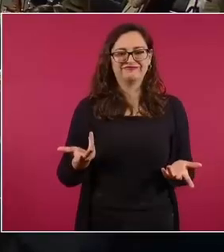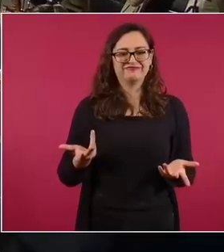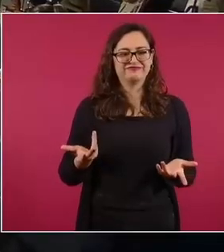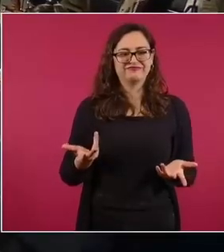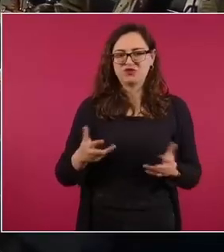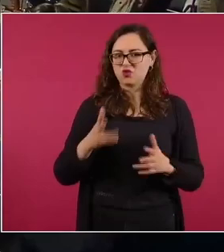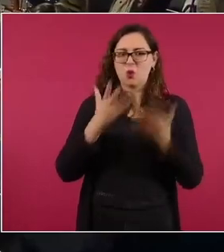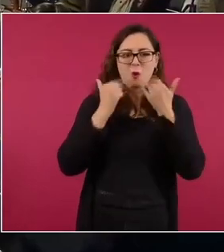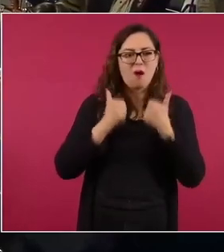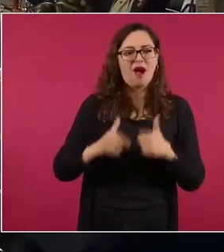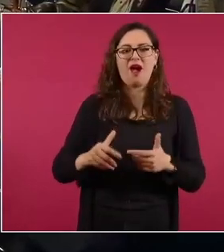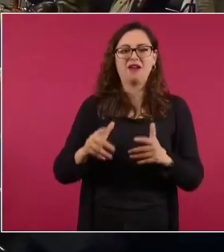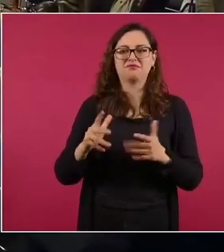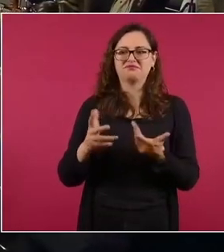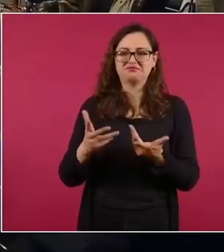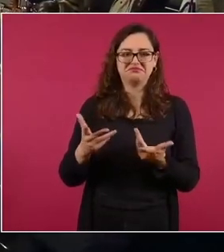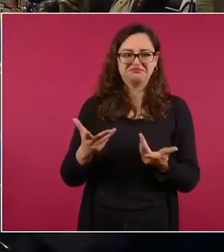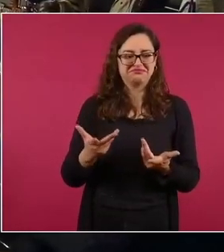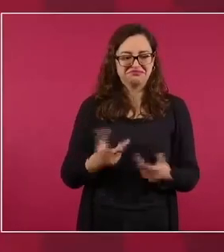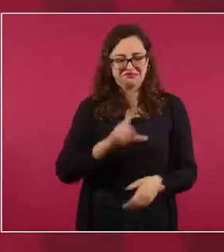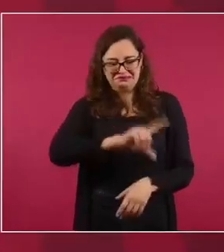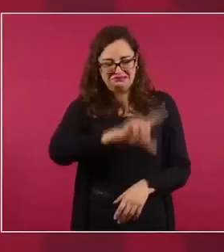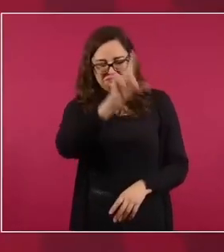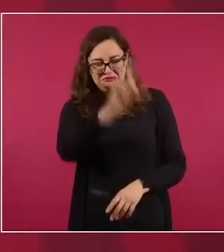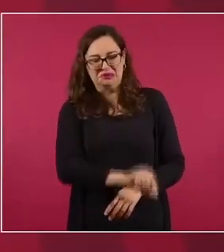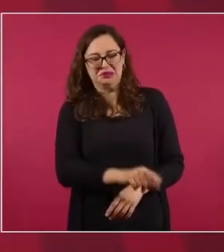una bajeza.